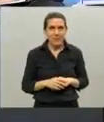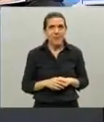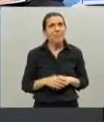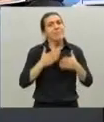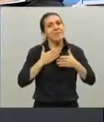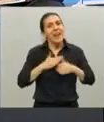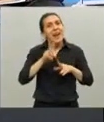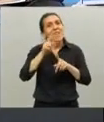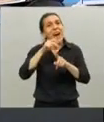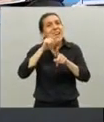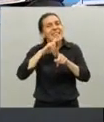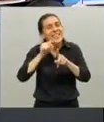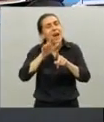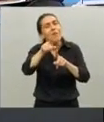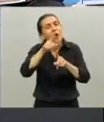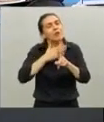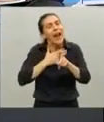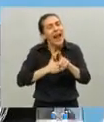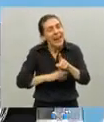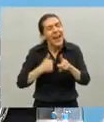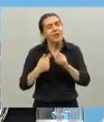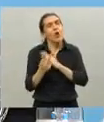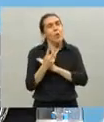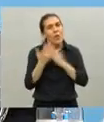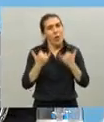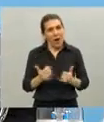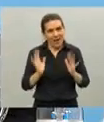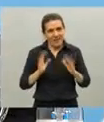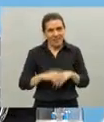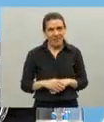tranquila Valentina que yo me cuido después